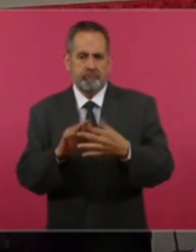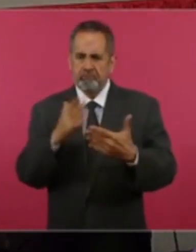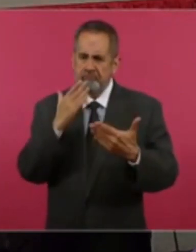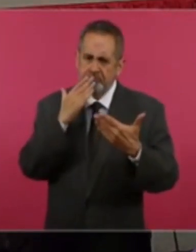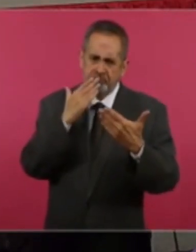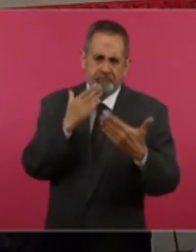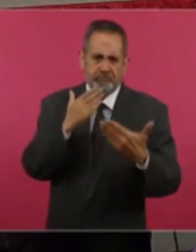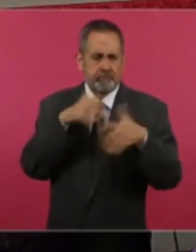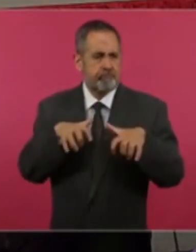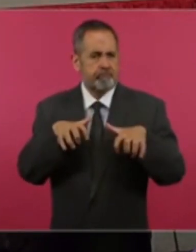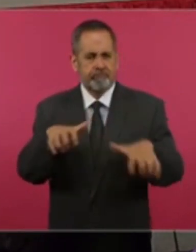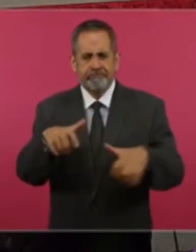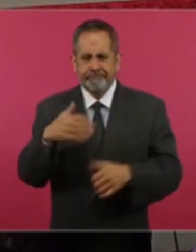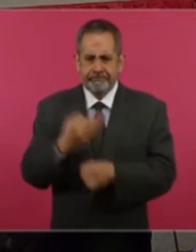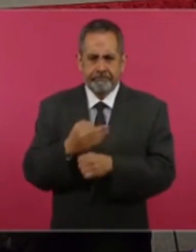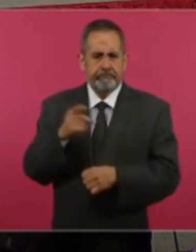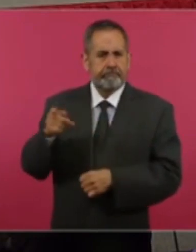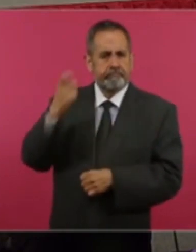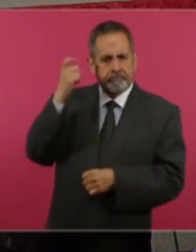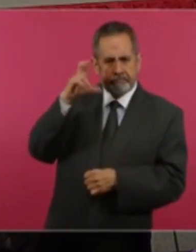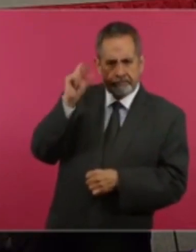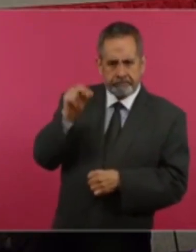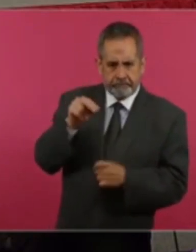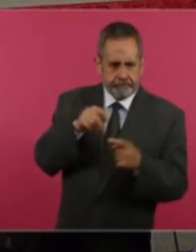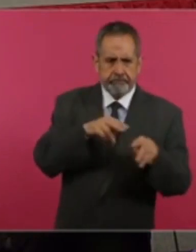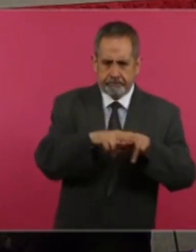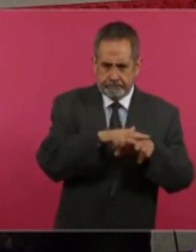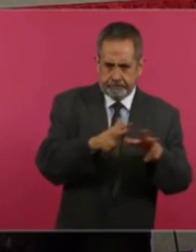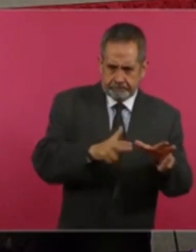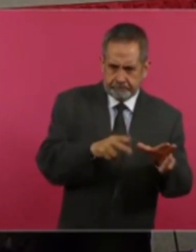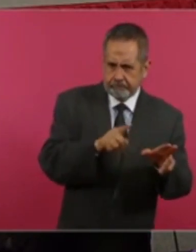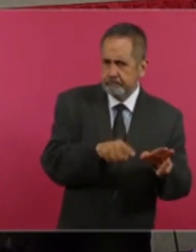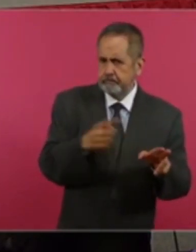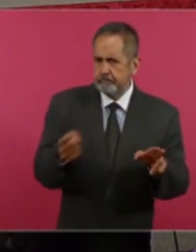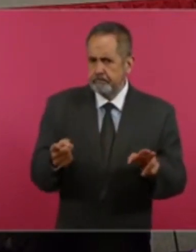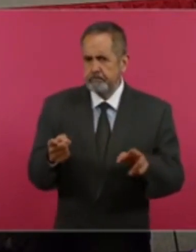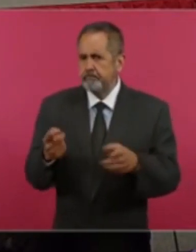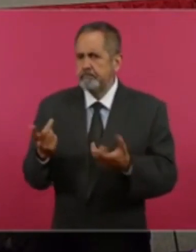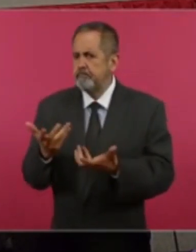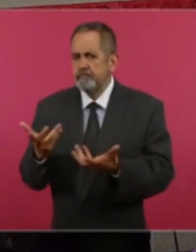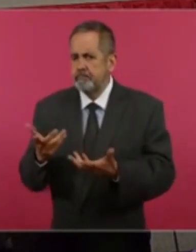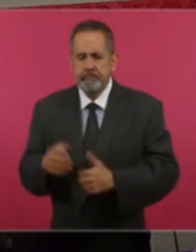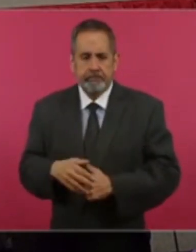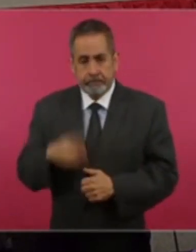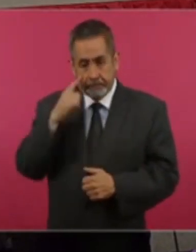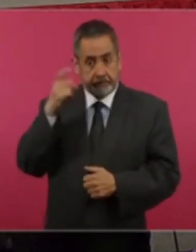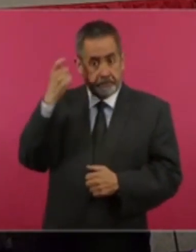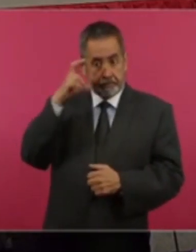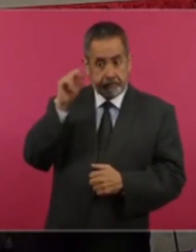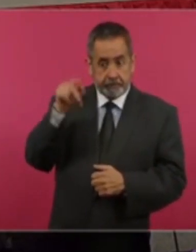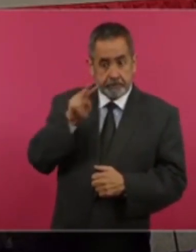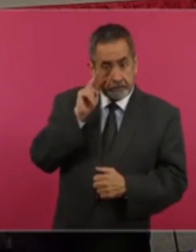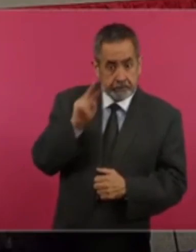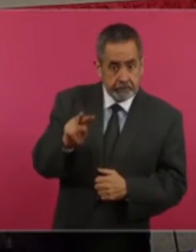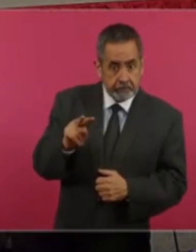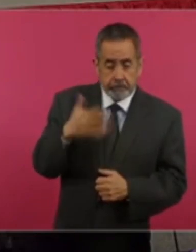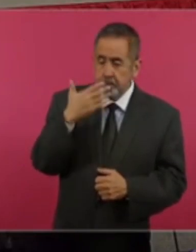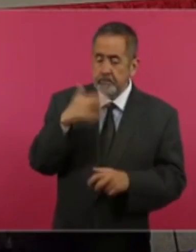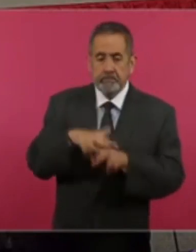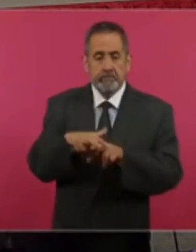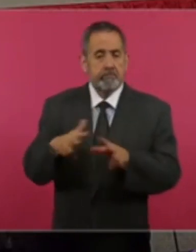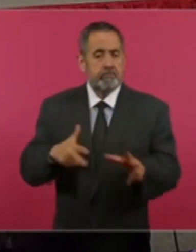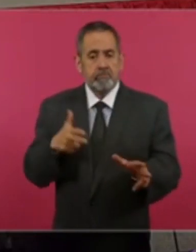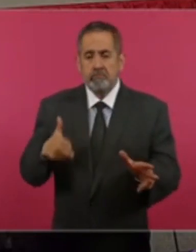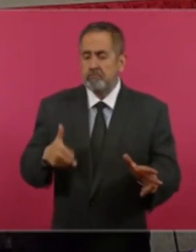gran, gran auditorio lo que estamos haciendo en Quintana Roo alrededor de este fabuloso proyecto del Tren Maya. En Quintana Roo vemos el Tren